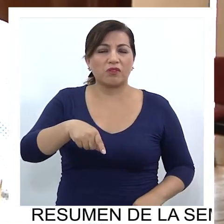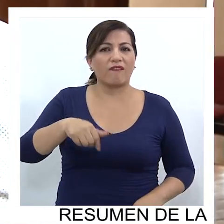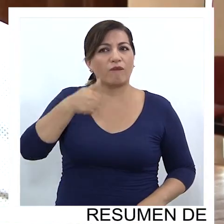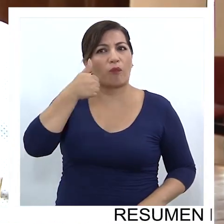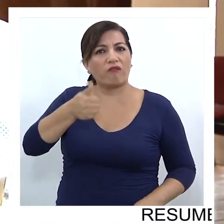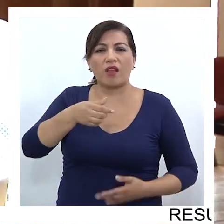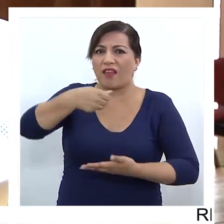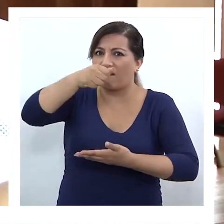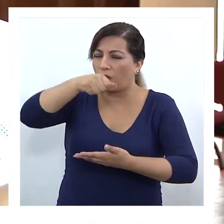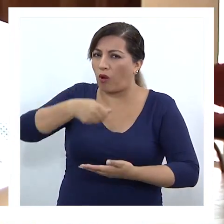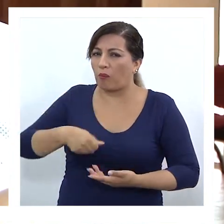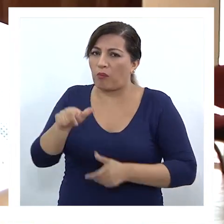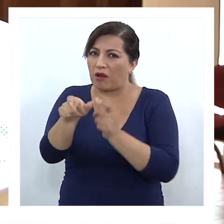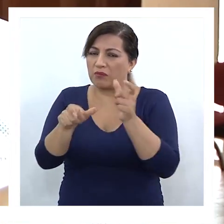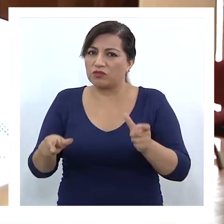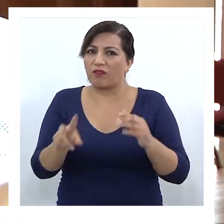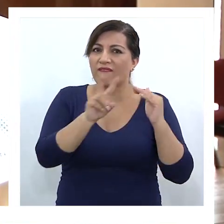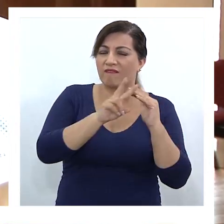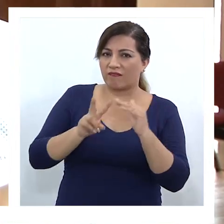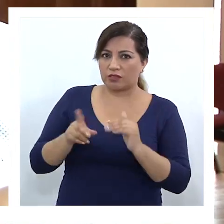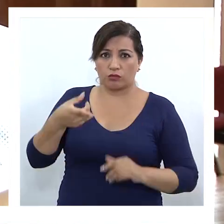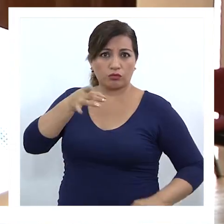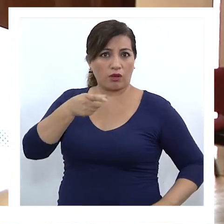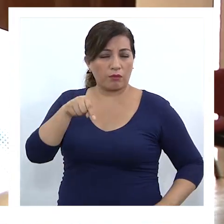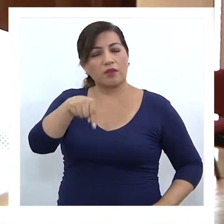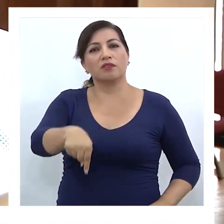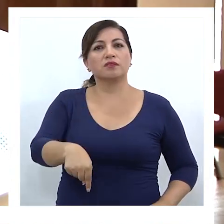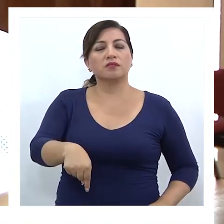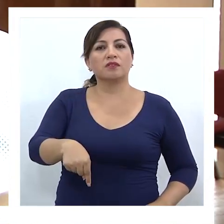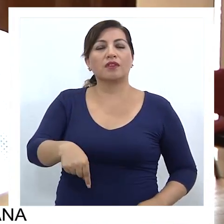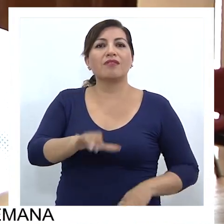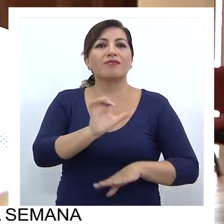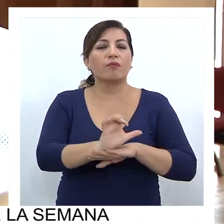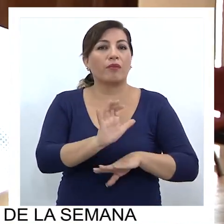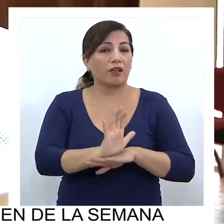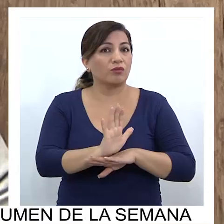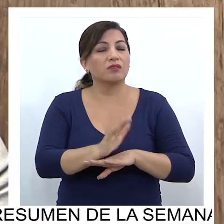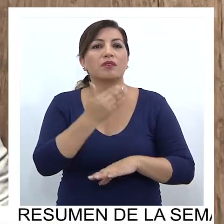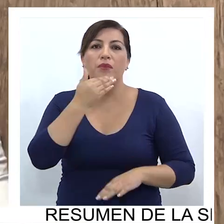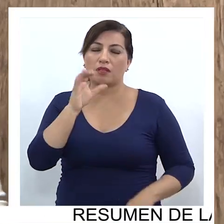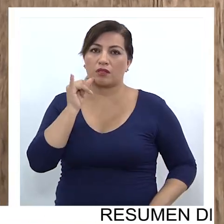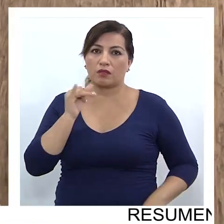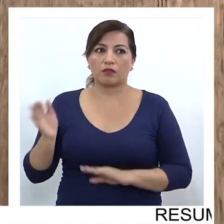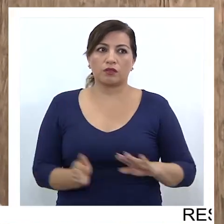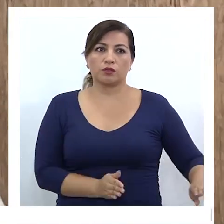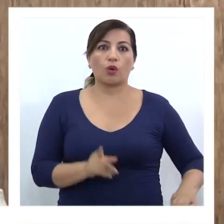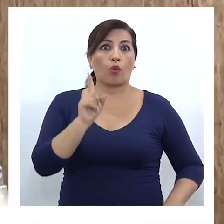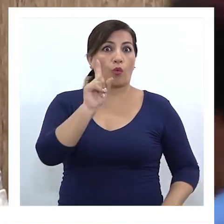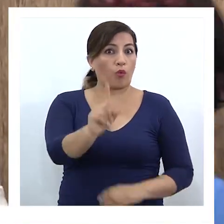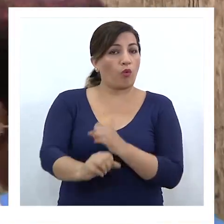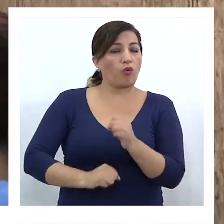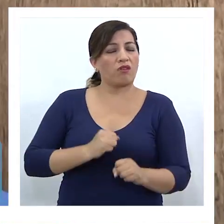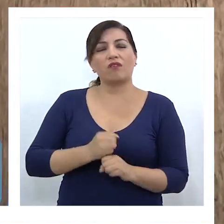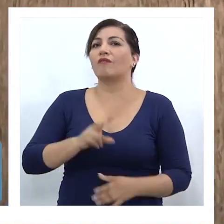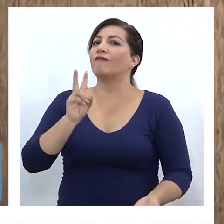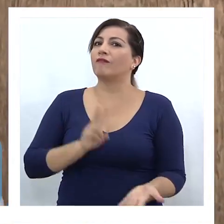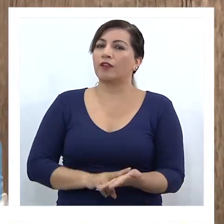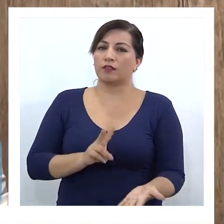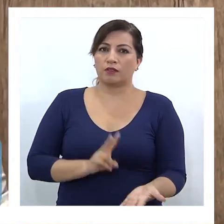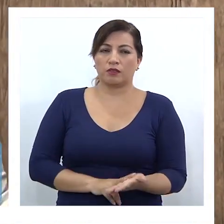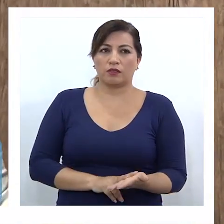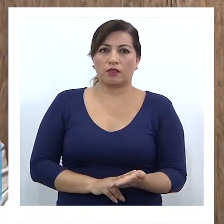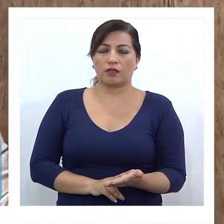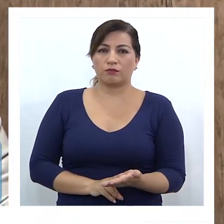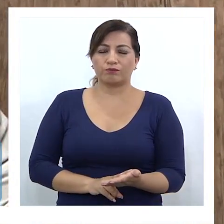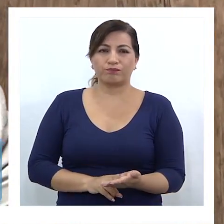evaluado por la gente, por los vecinos de acá, no solamente de la provincia del Tamarugal, sino también de la región. Un año que sin duda estuvo marcado por